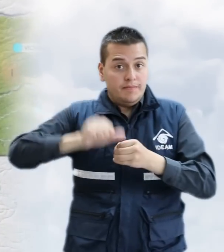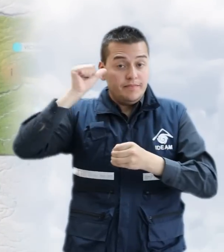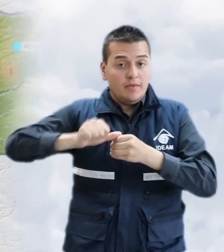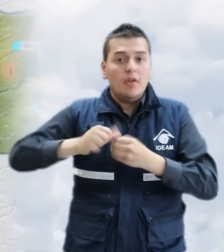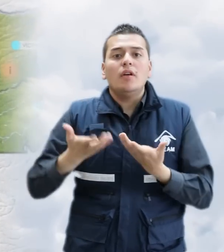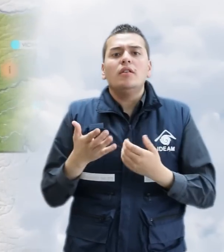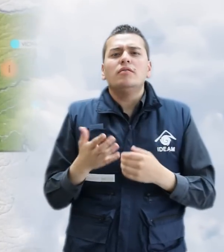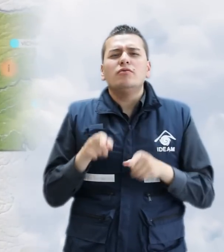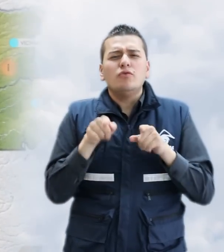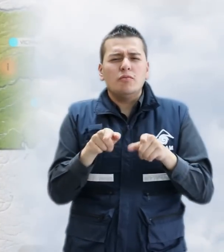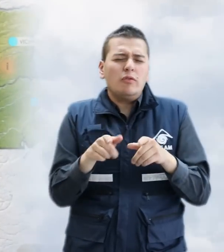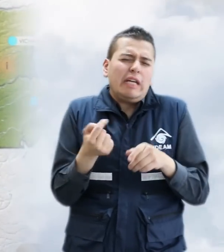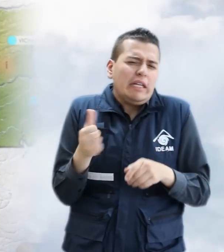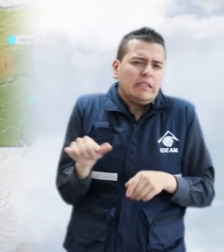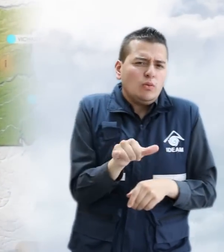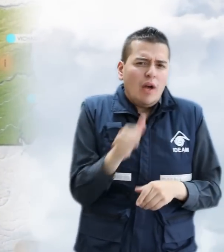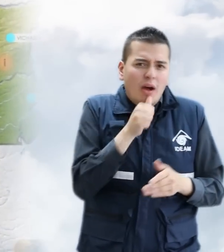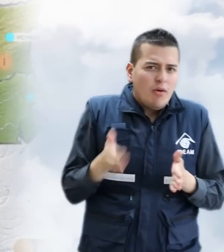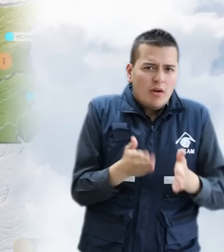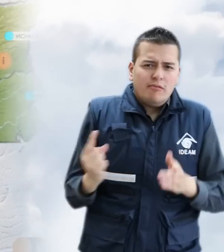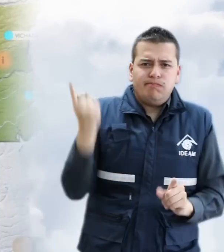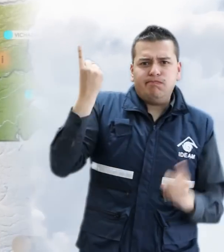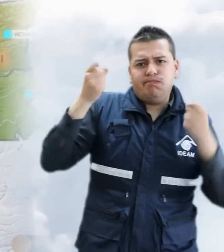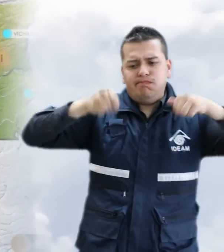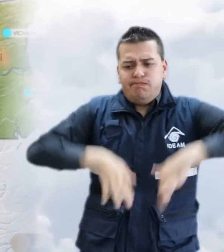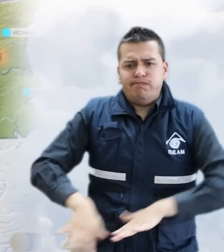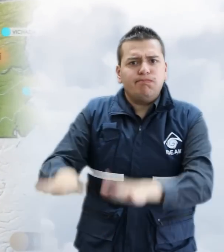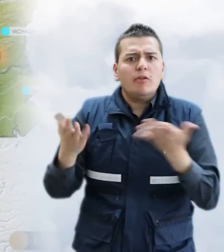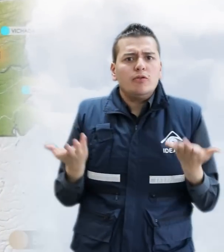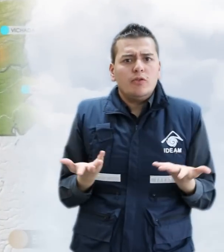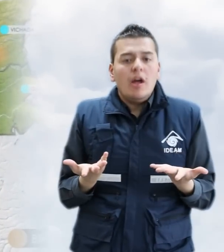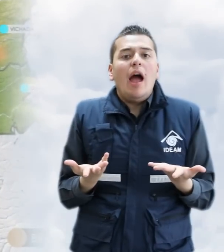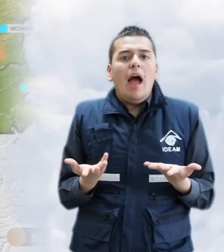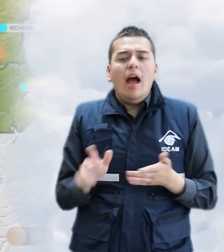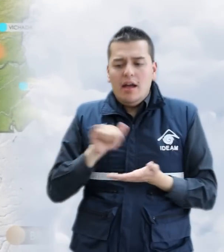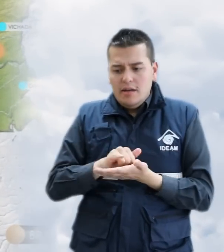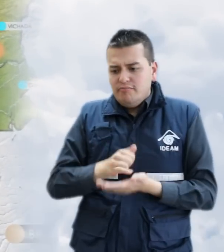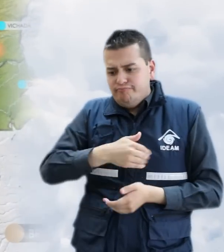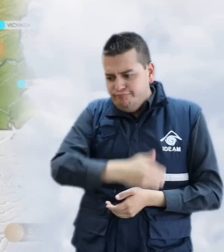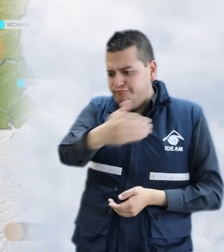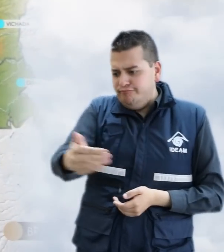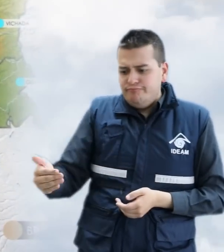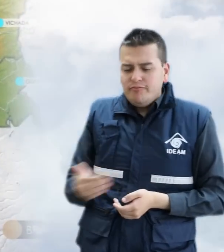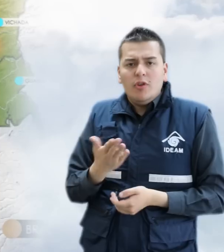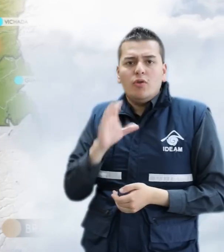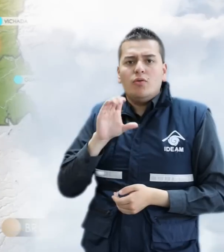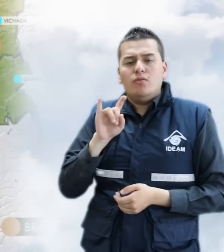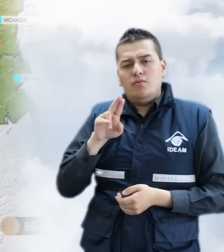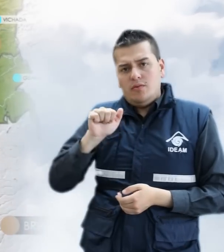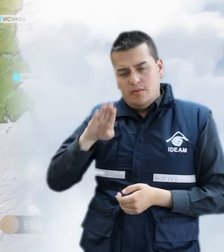Condición hidrológica similar para todos sus afluentes, especialmente en inmediaciones de Cubará y Boyacá.